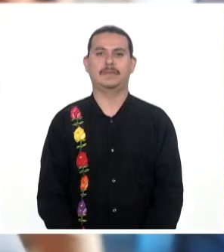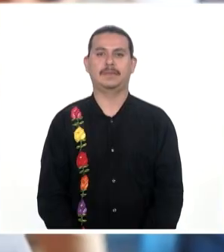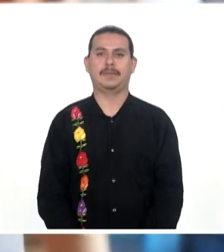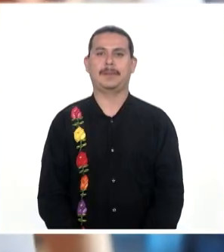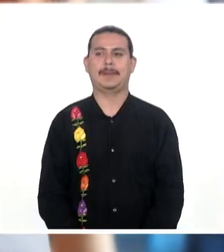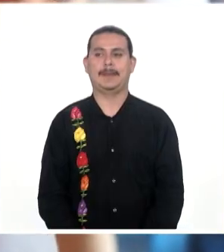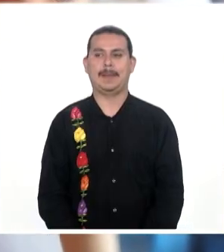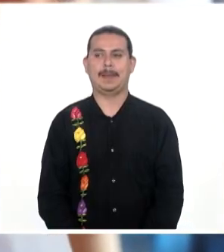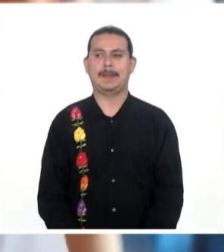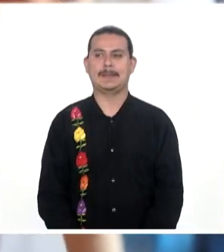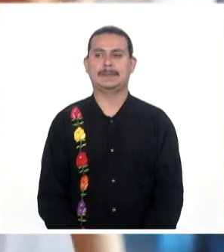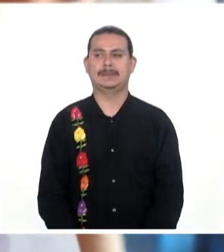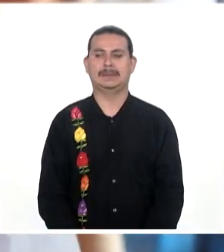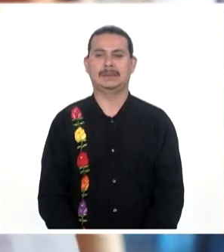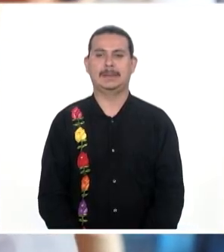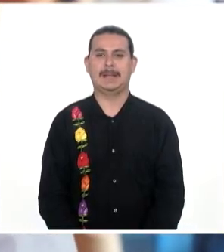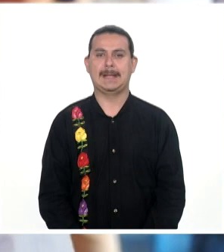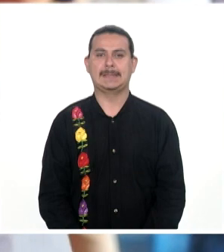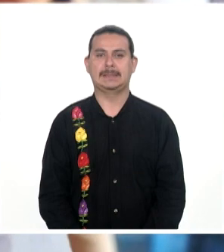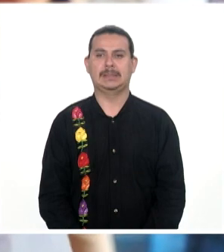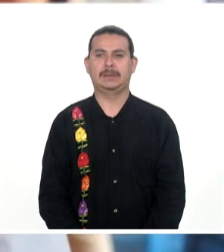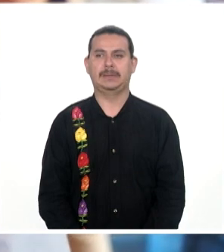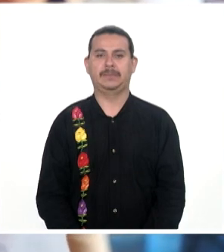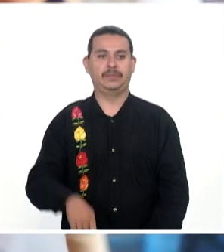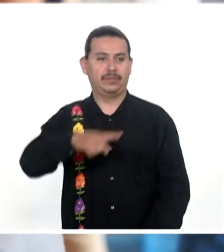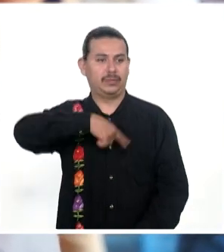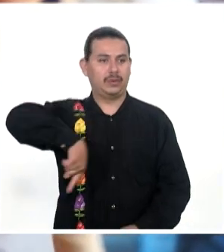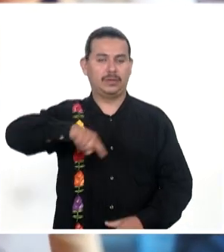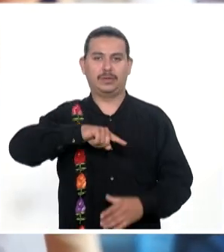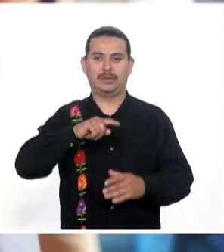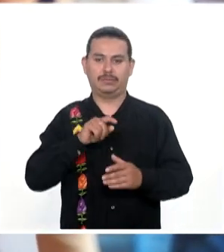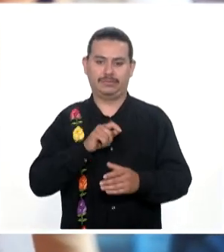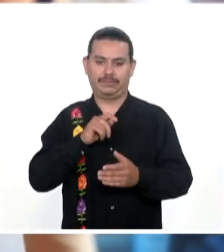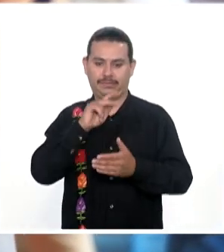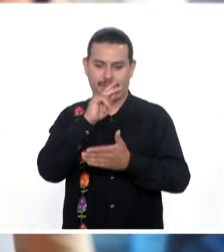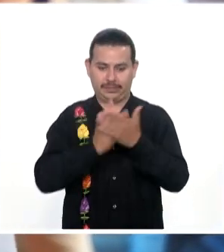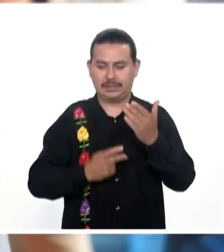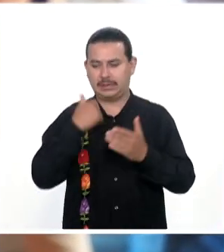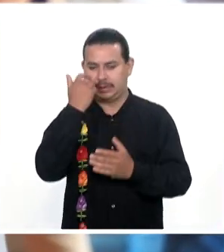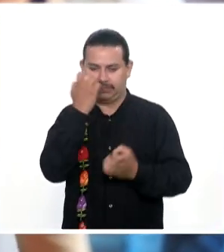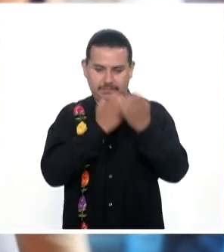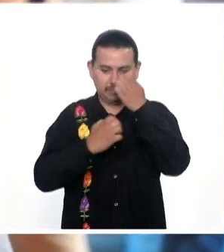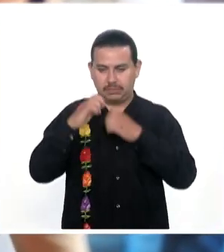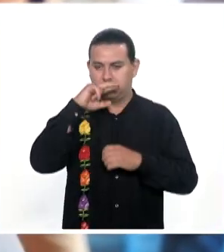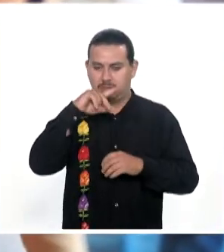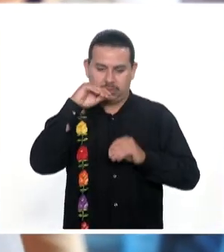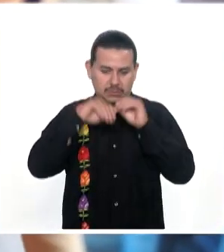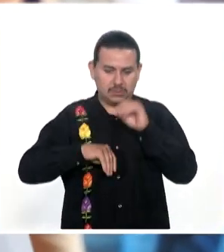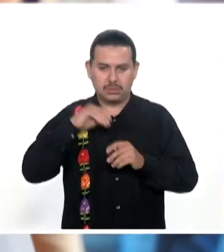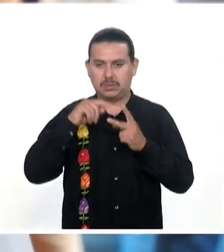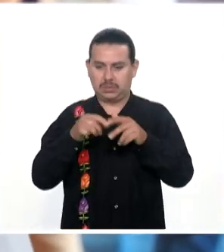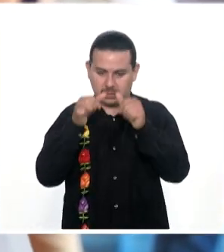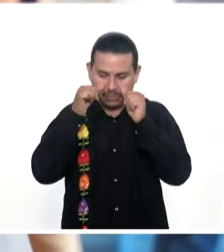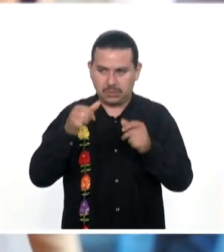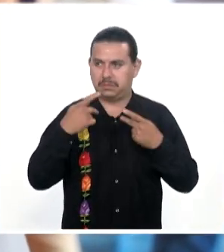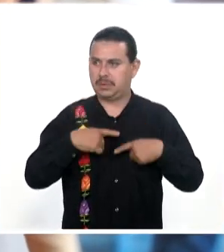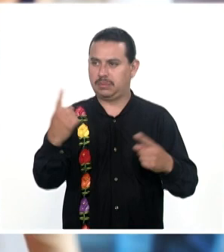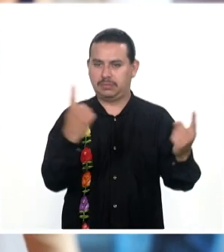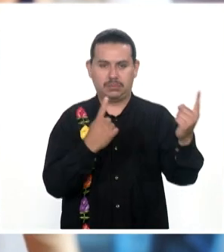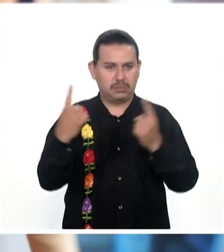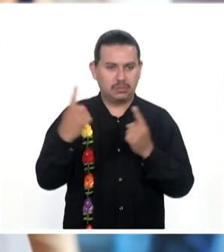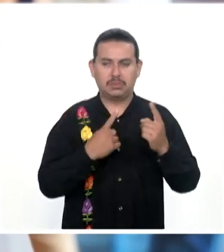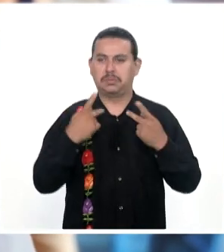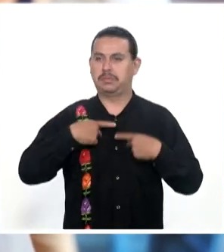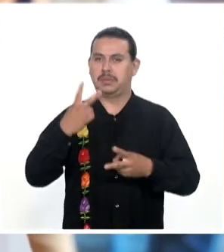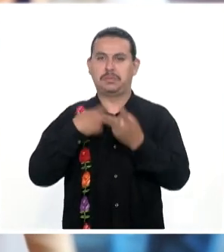Estamos Comprometidos Con este programa De mejorar Nuestra evaluación Mejorar La atención Al ciudadano A